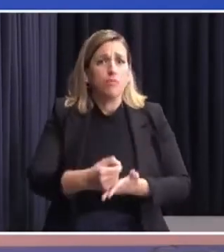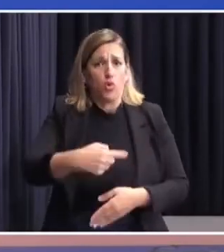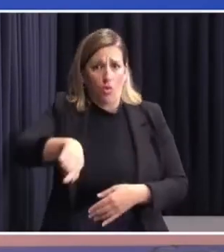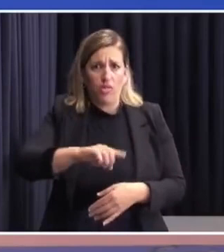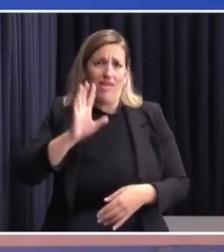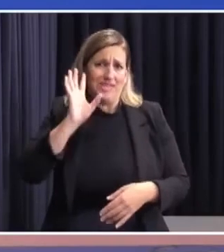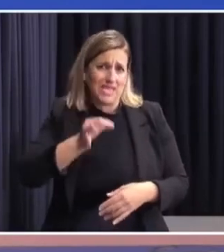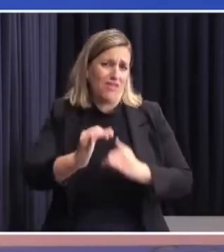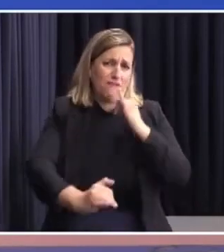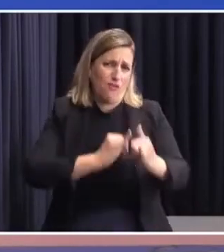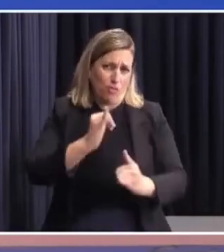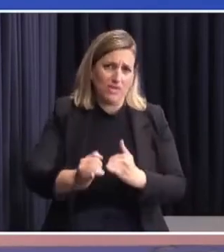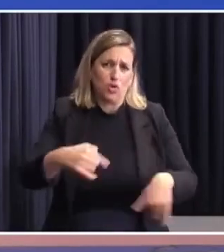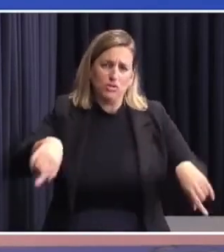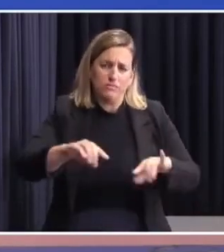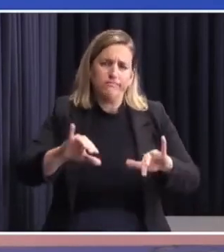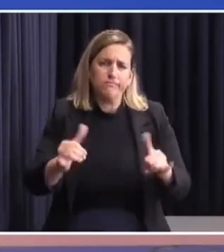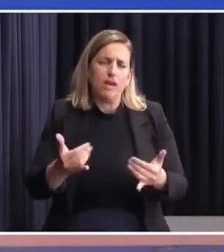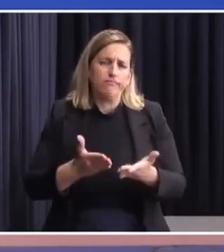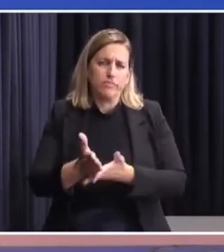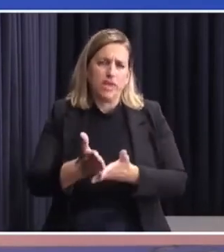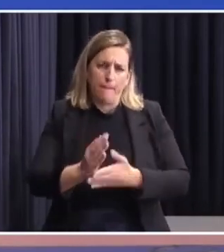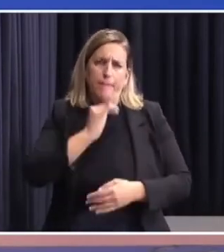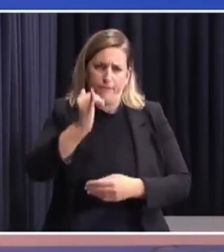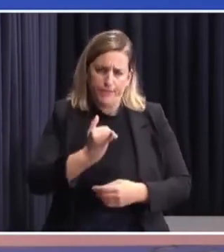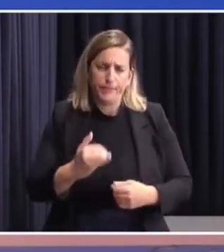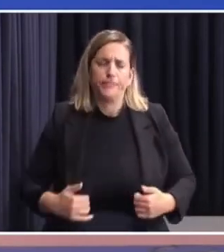han informado ya frecuentemente.